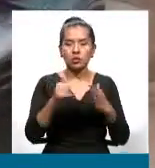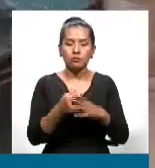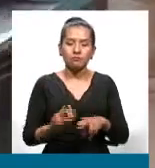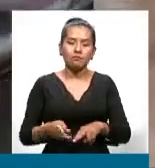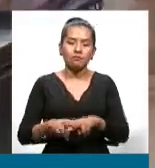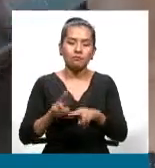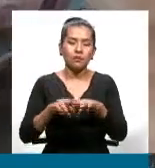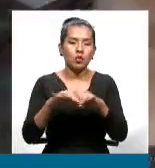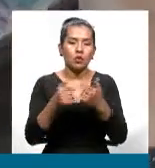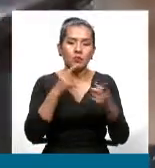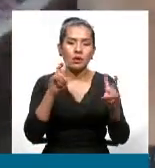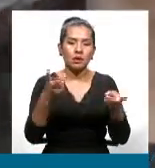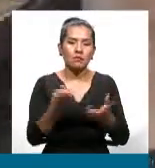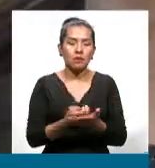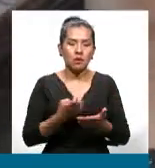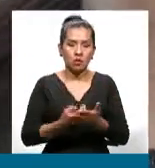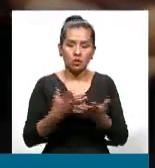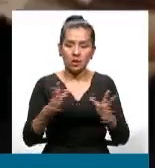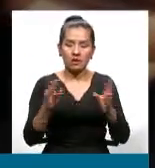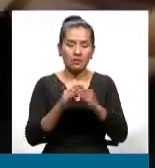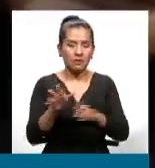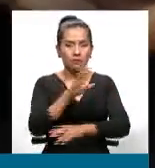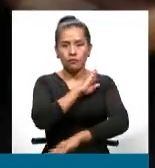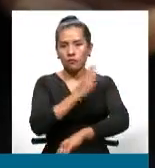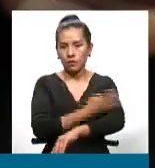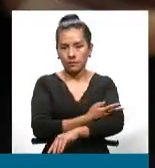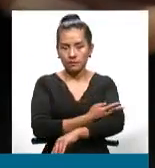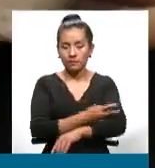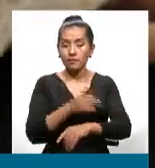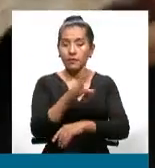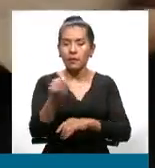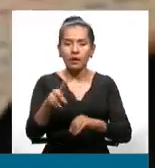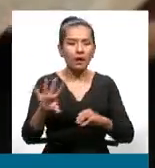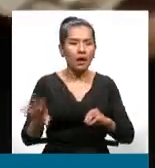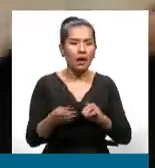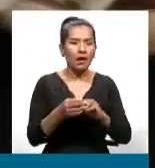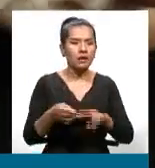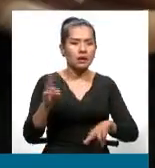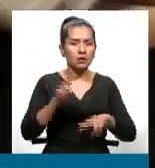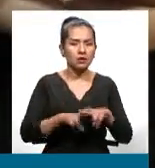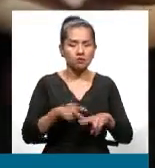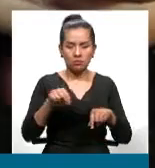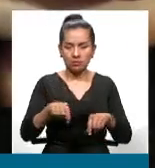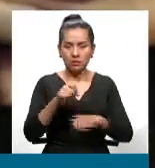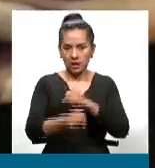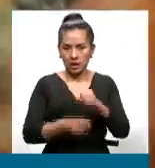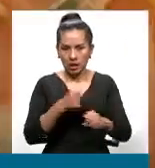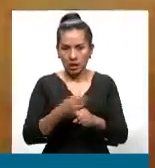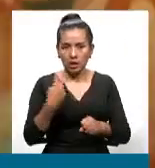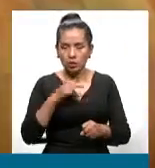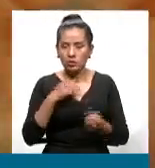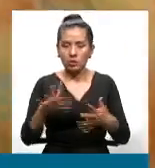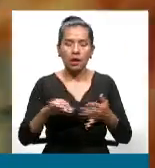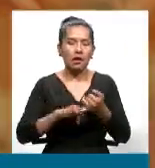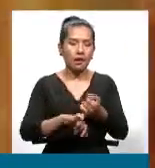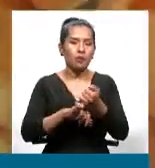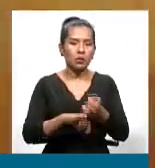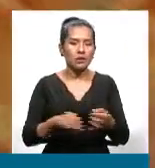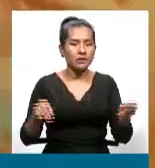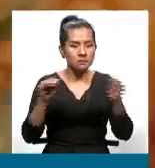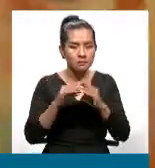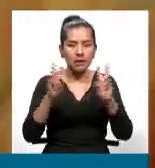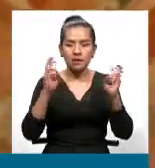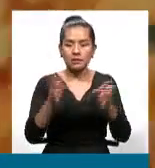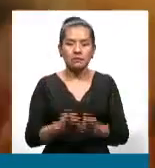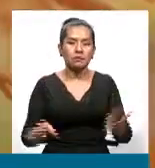sobre la economía bastante fuerte, ¿no? Y adicionalmente, en esta gestión estamos apostando más que todo por la inversión productiva,